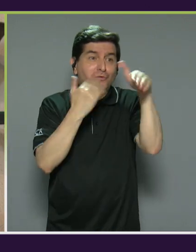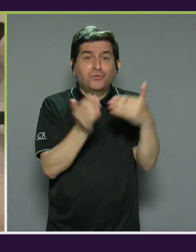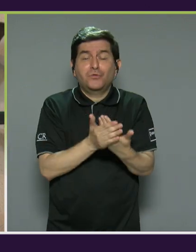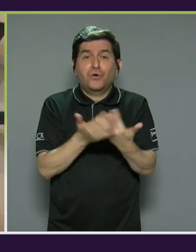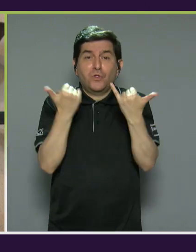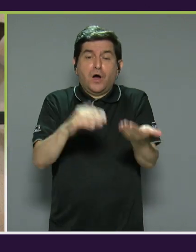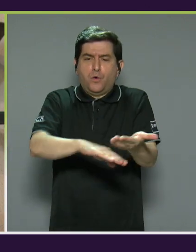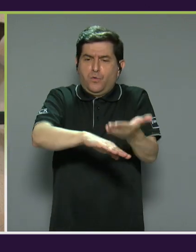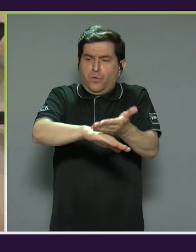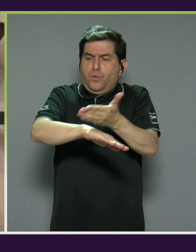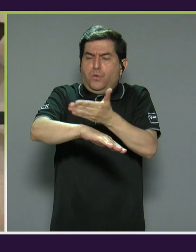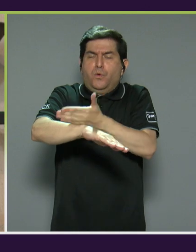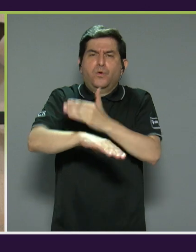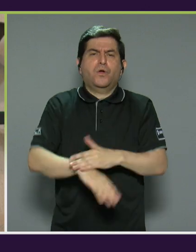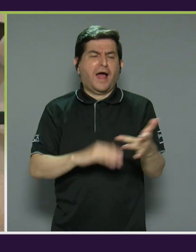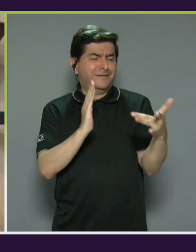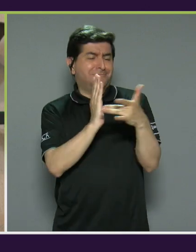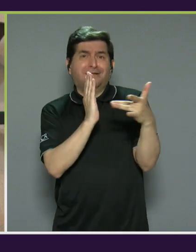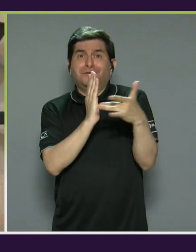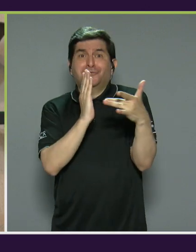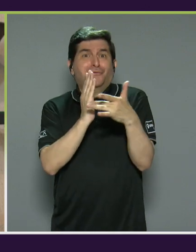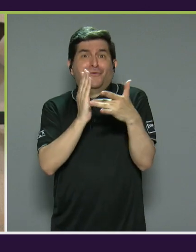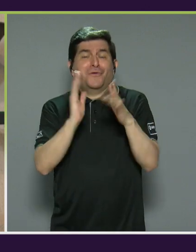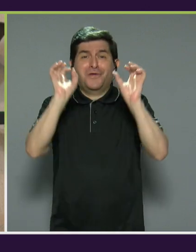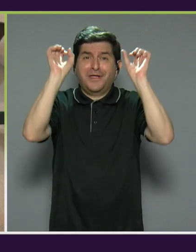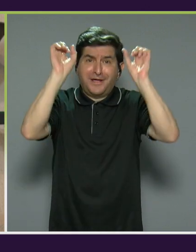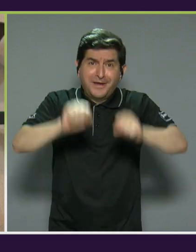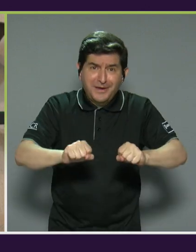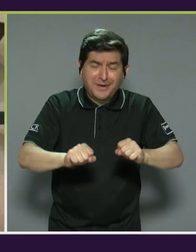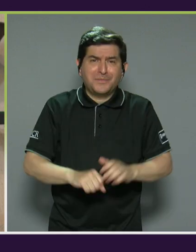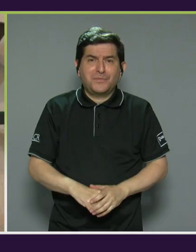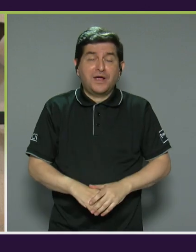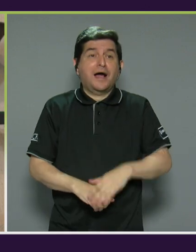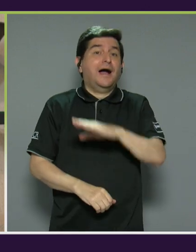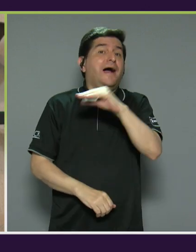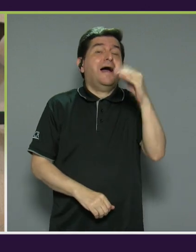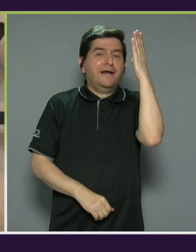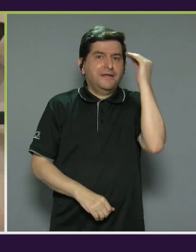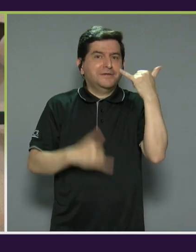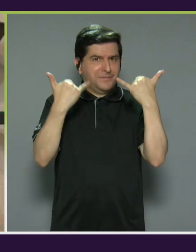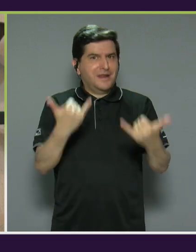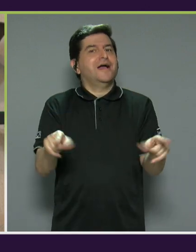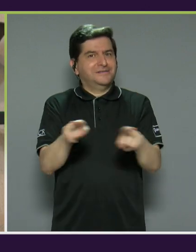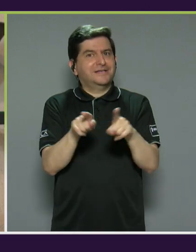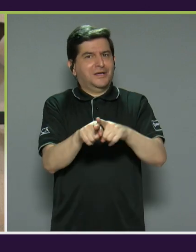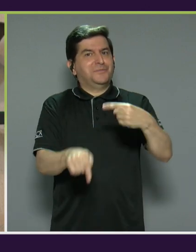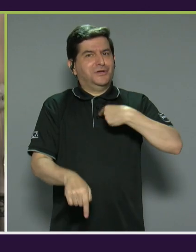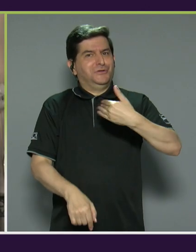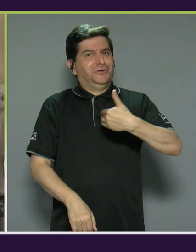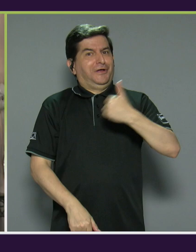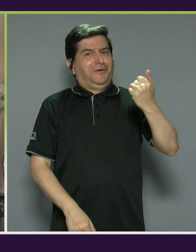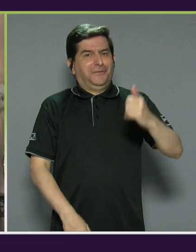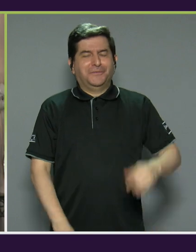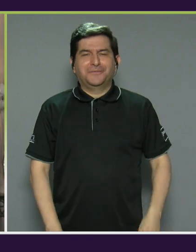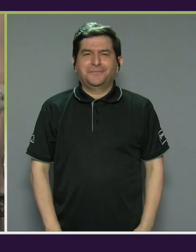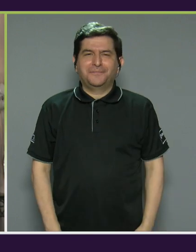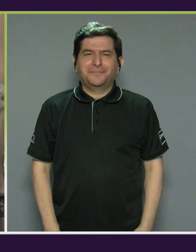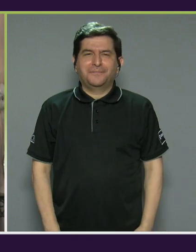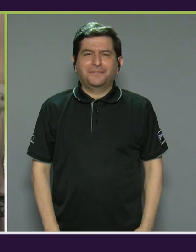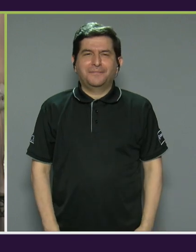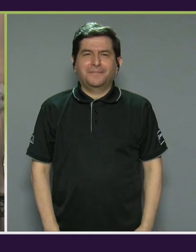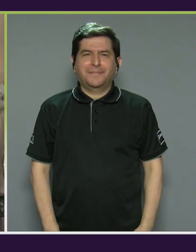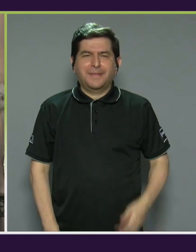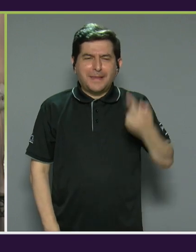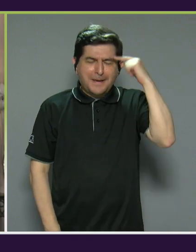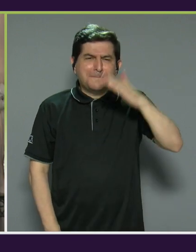cómo está mejorando, con toda la tecnología para poder, y con la experiencia que tengo hoy también, ¿verdad? ¿Qué es para mí